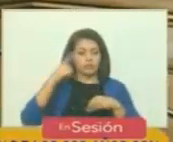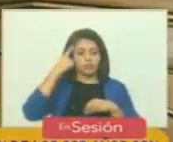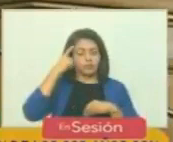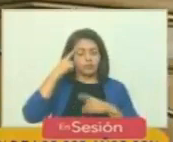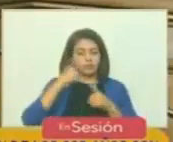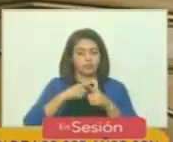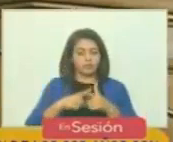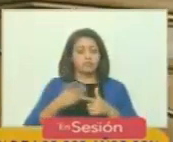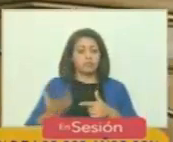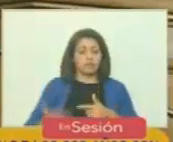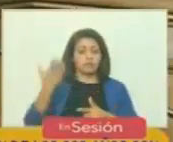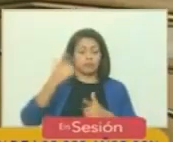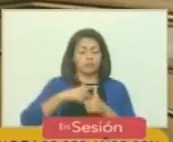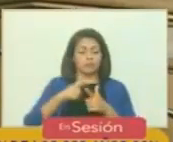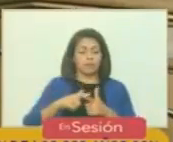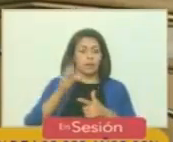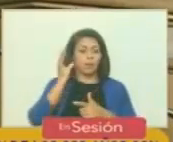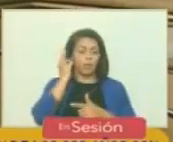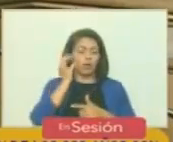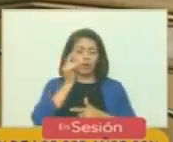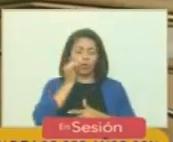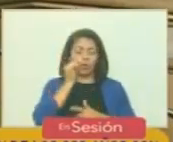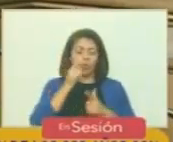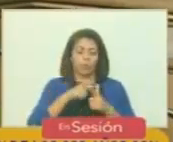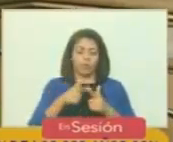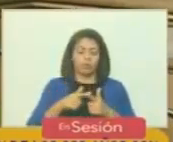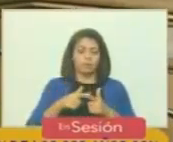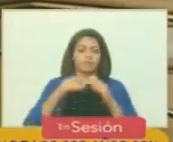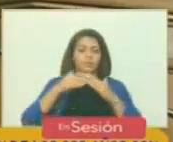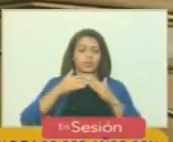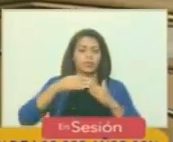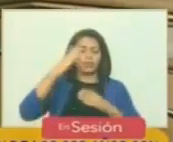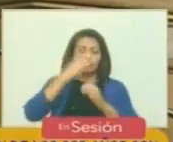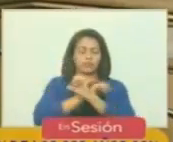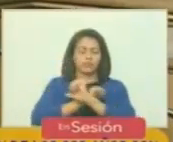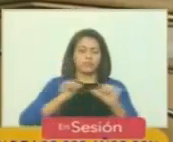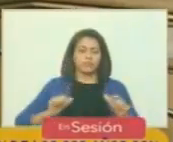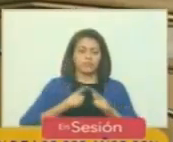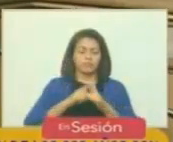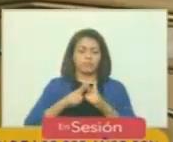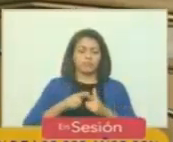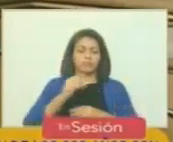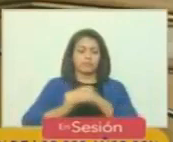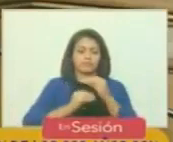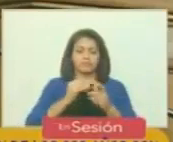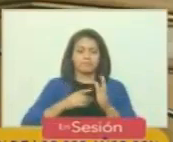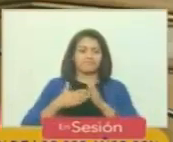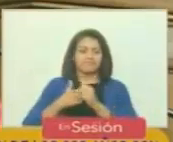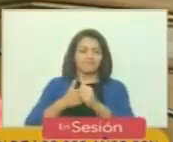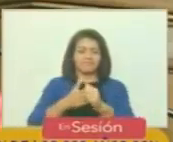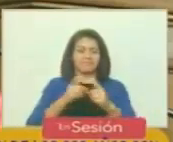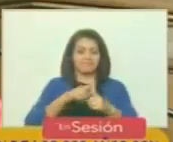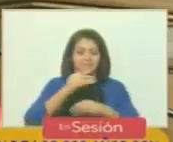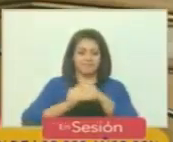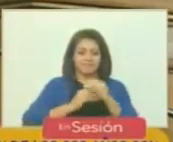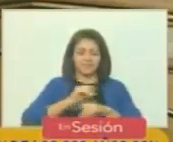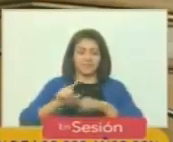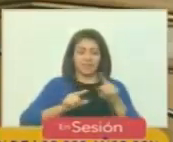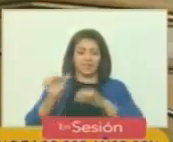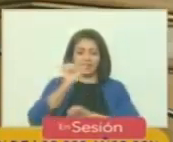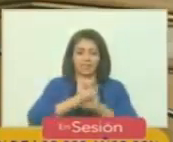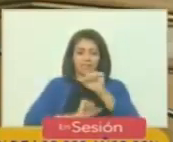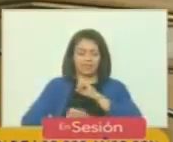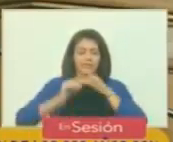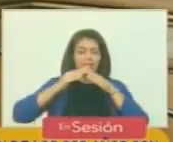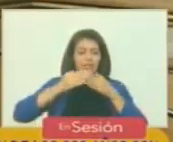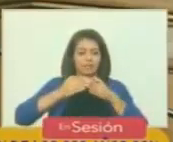exaltar a mujeres y hombres de la armada bolivariana, cuya misión es conducir las operaciones para la defensa